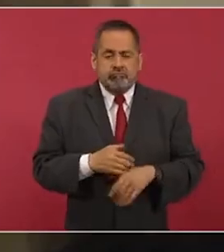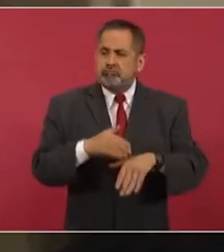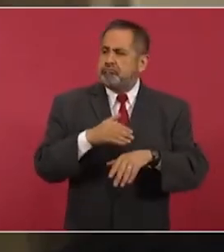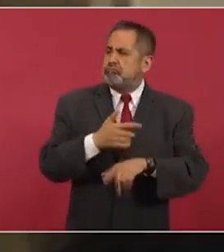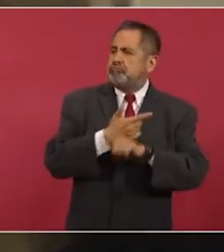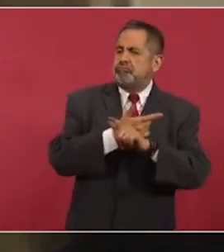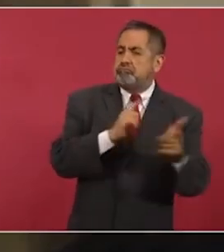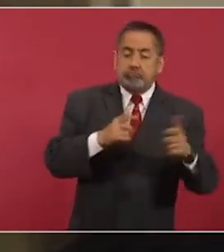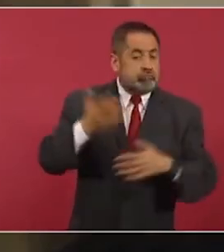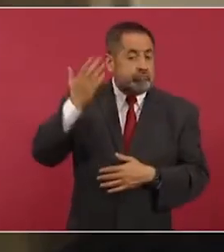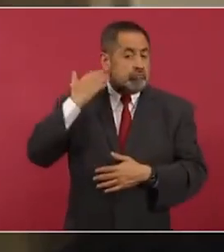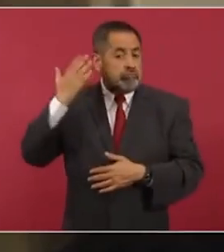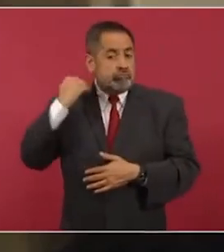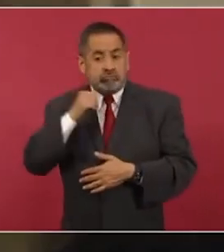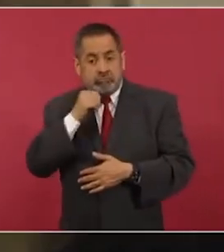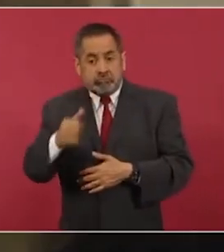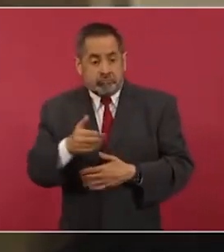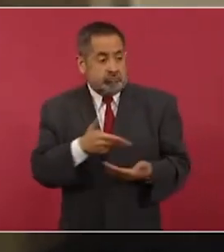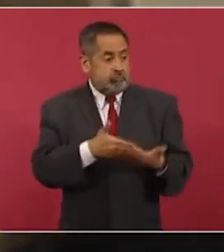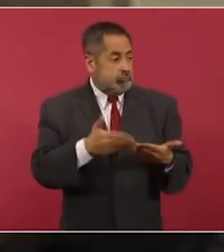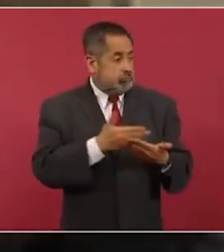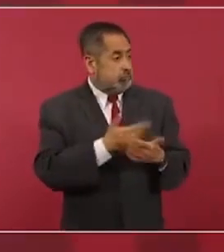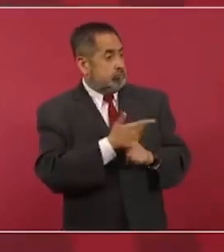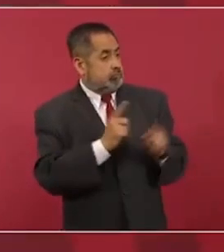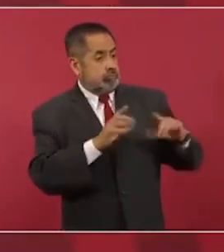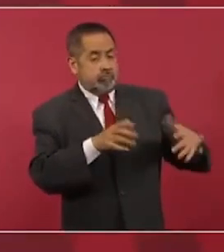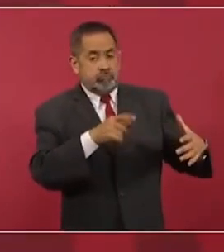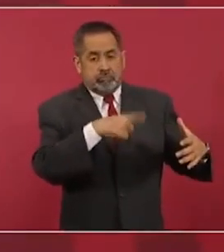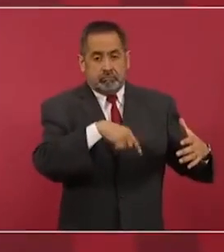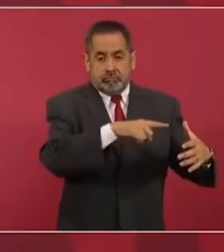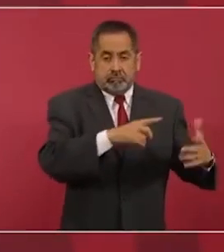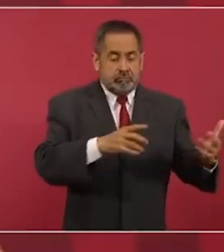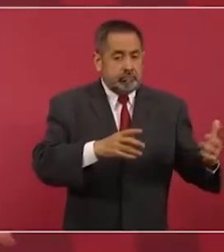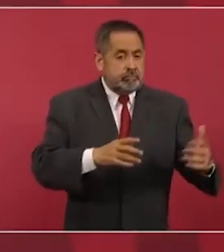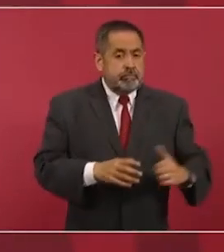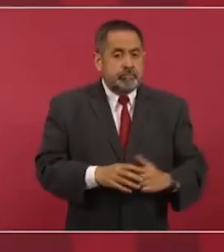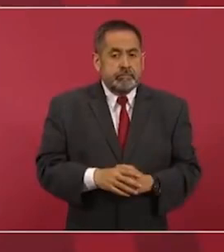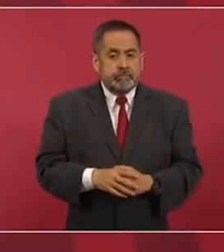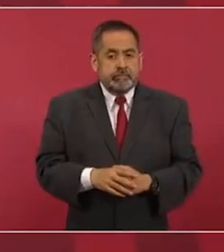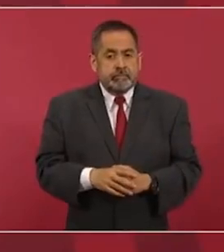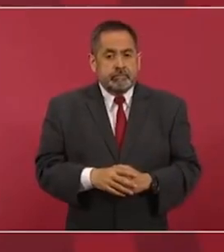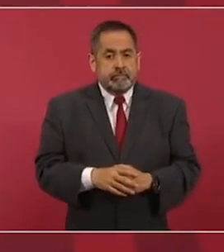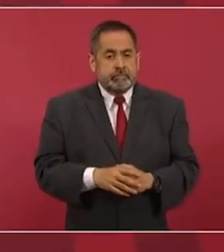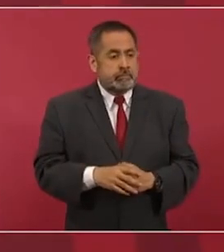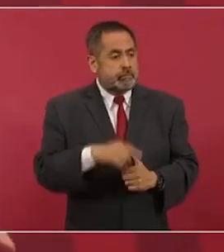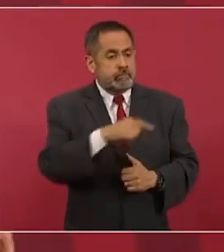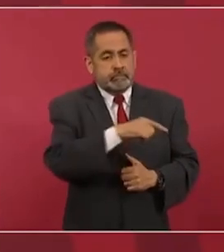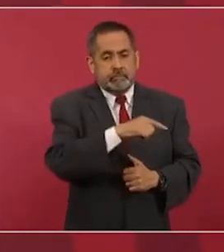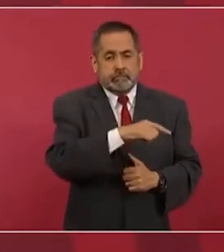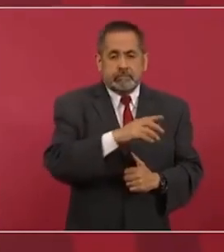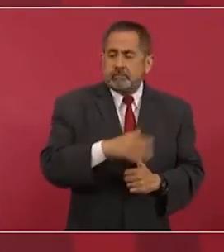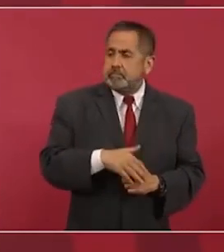con apego a la ley.